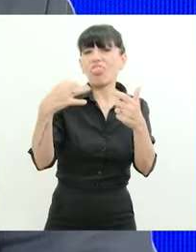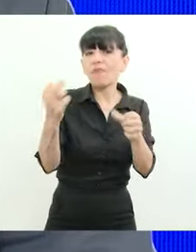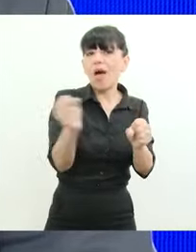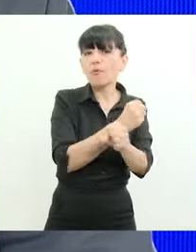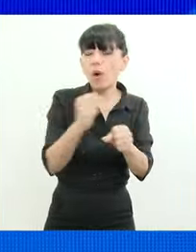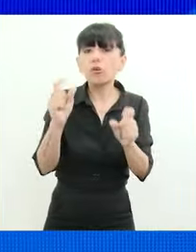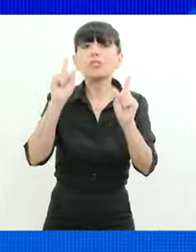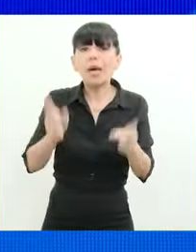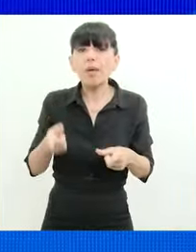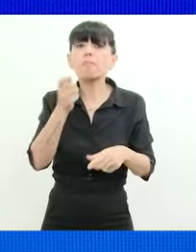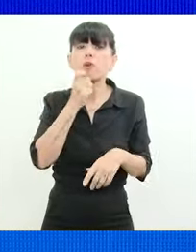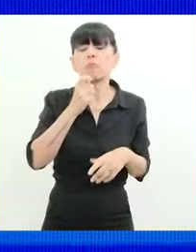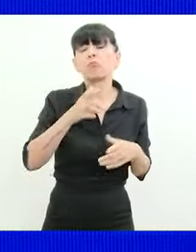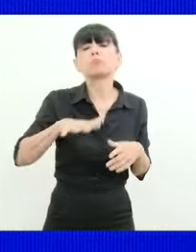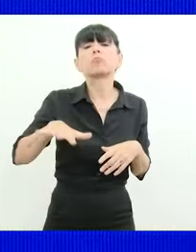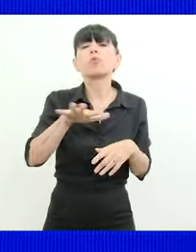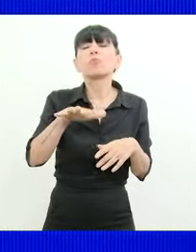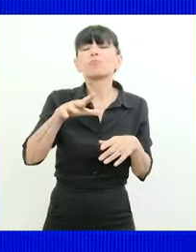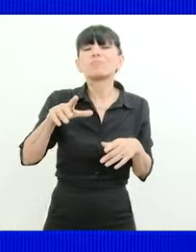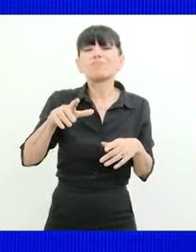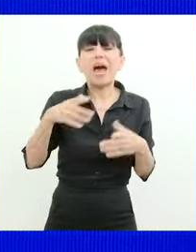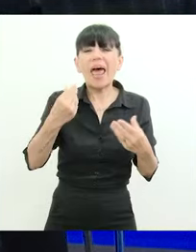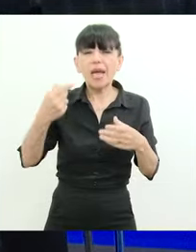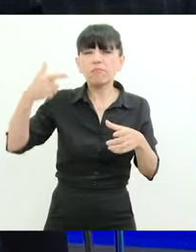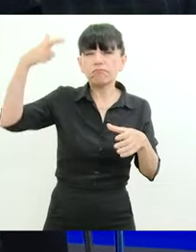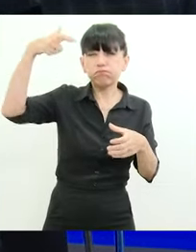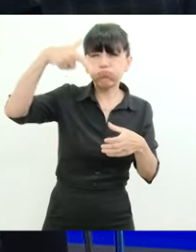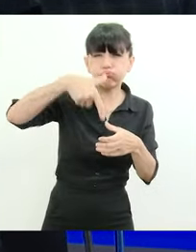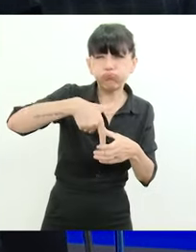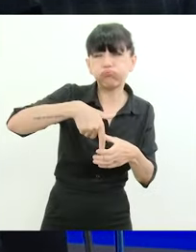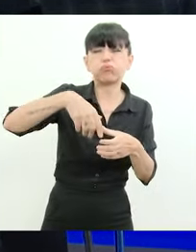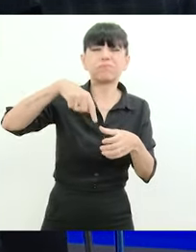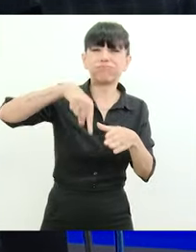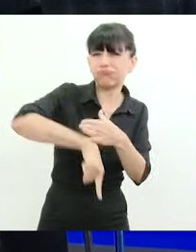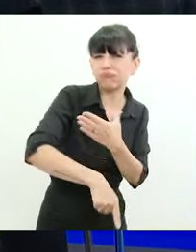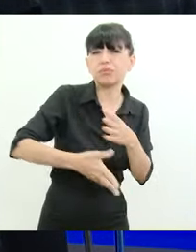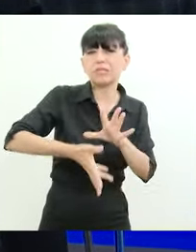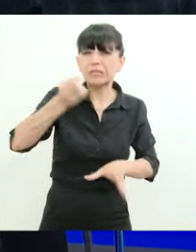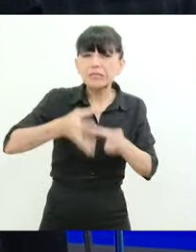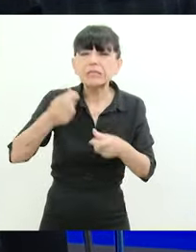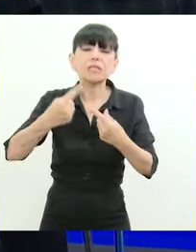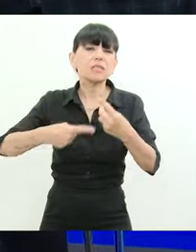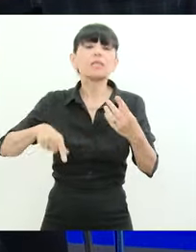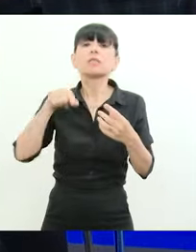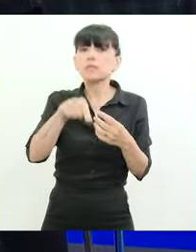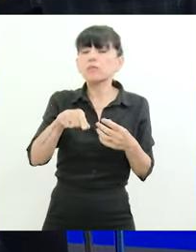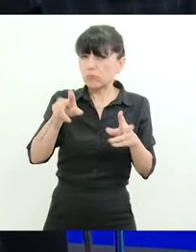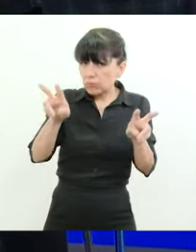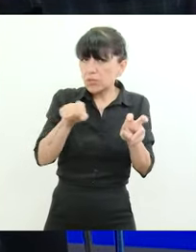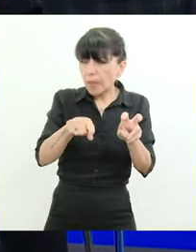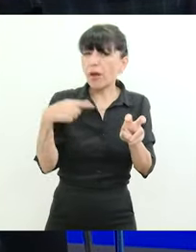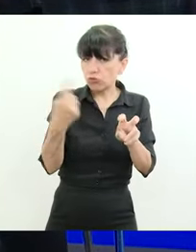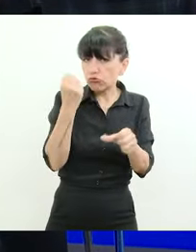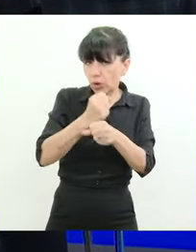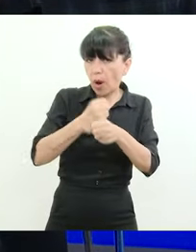definitivamente los canales verdes de importación de equipos de perforación de equipos usados de perforación digo ahí hay todo un tema para seguir